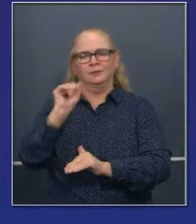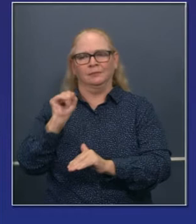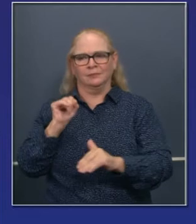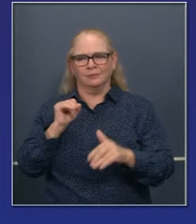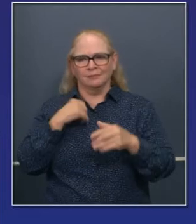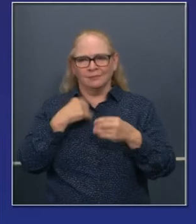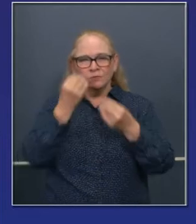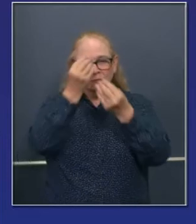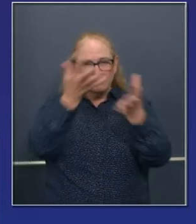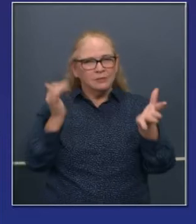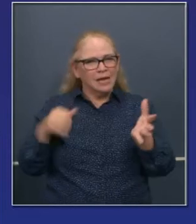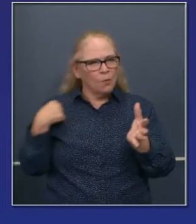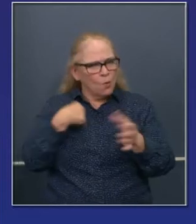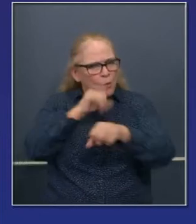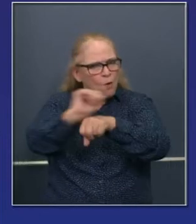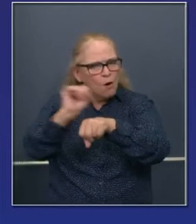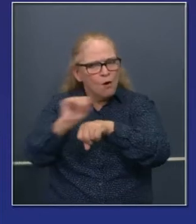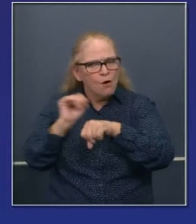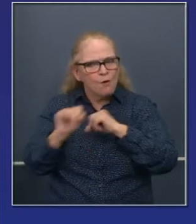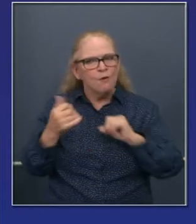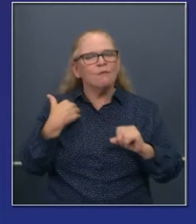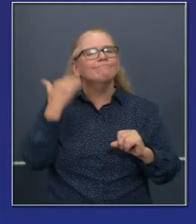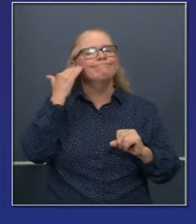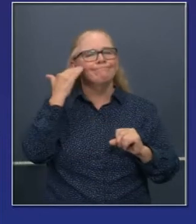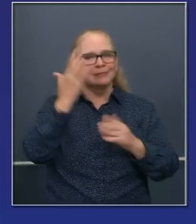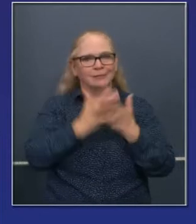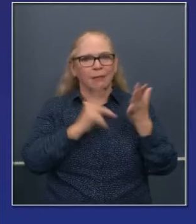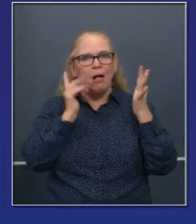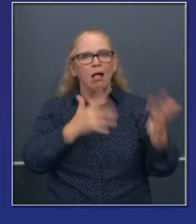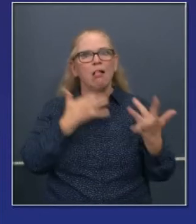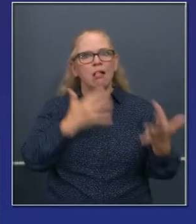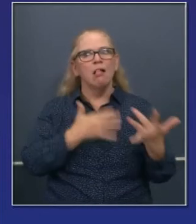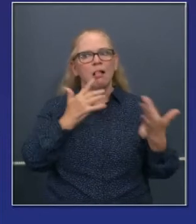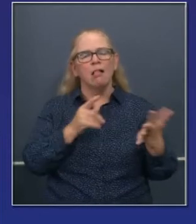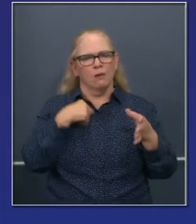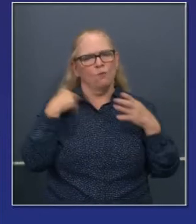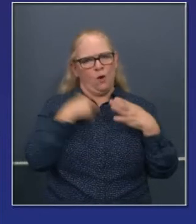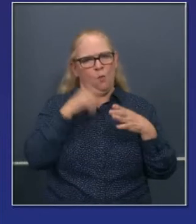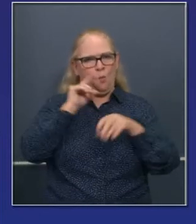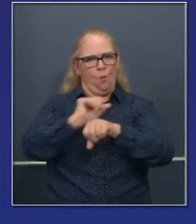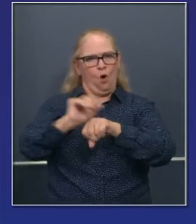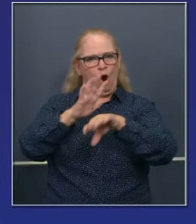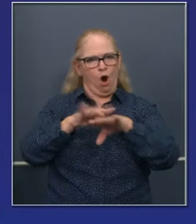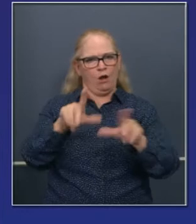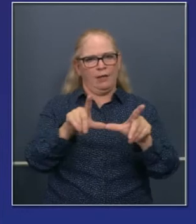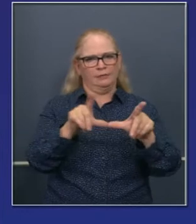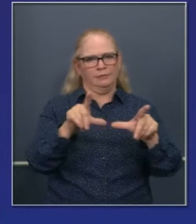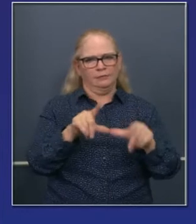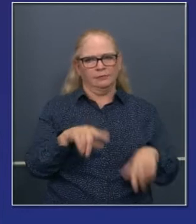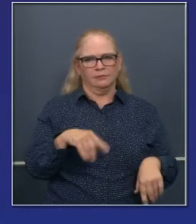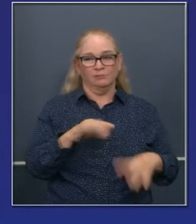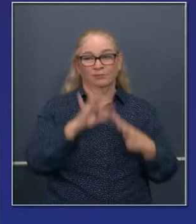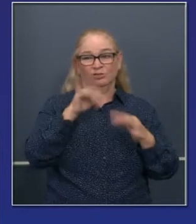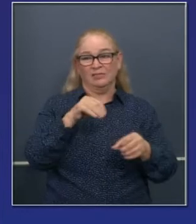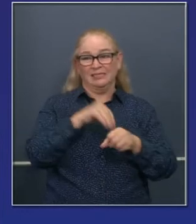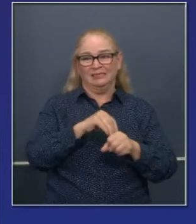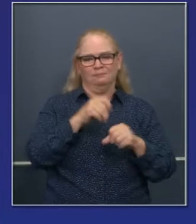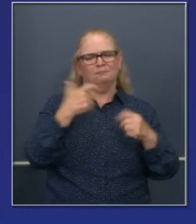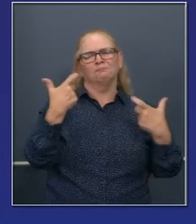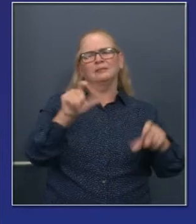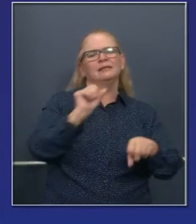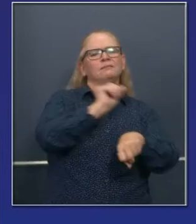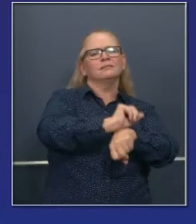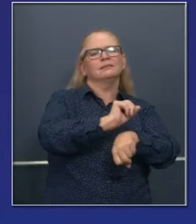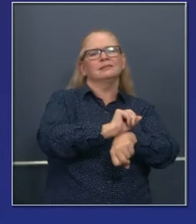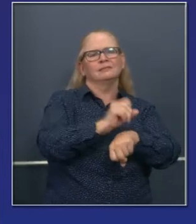nosotros y estaremos haciendo esto por años. Pero esta es un área en la que nos estamos enfocando, particularmente ahora, en sectores que han sido atacados